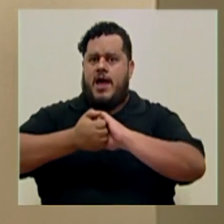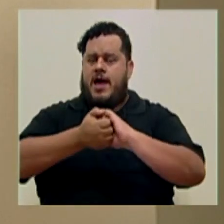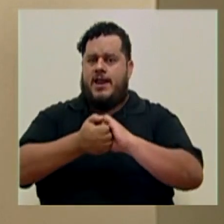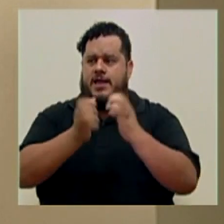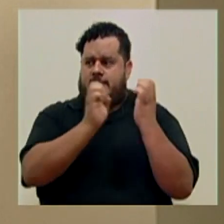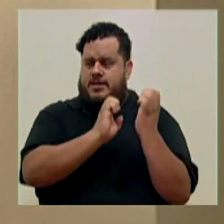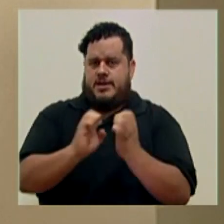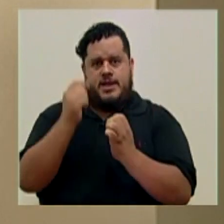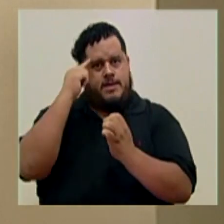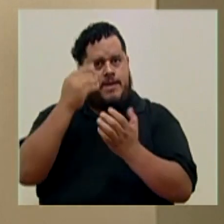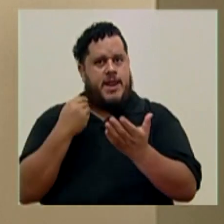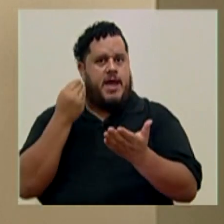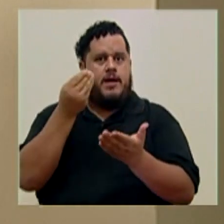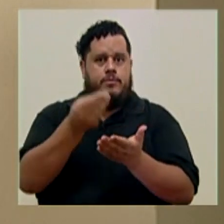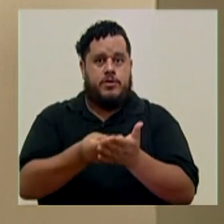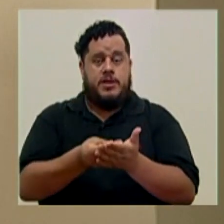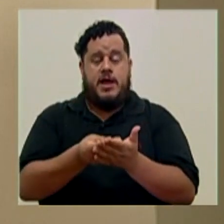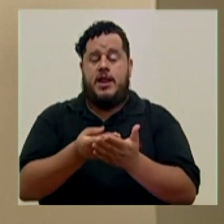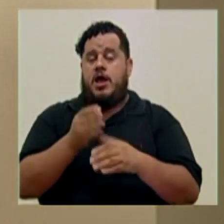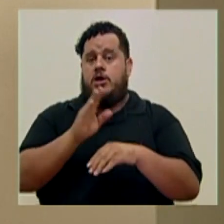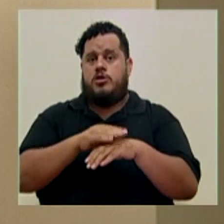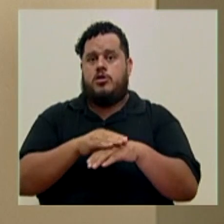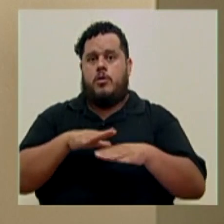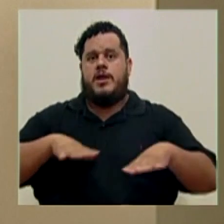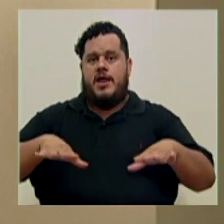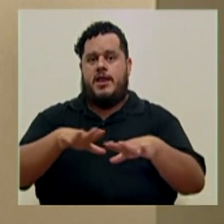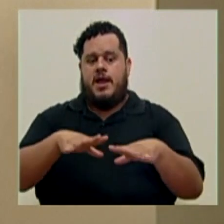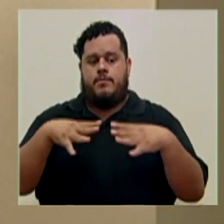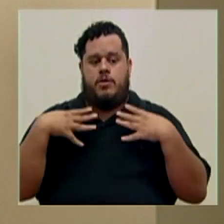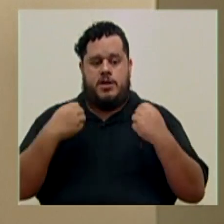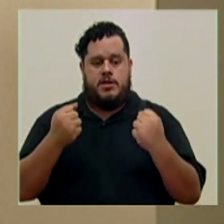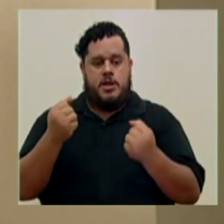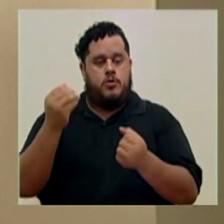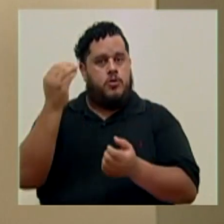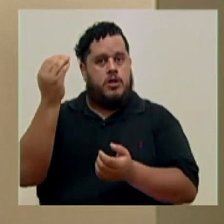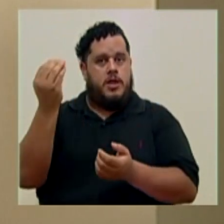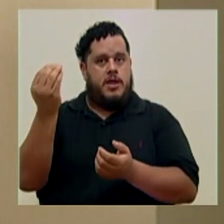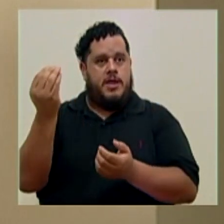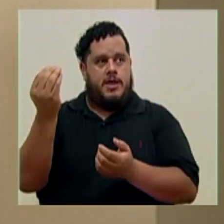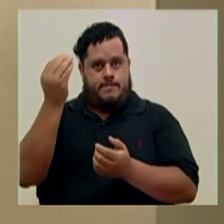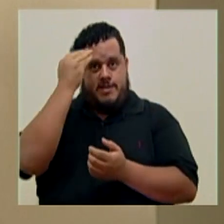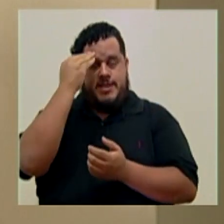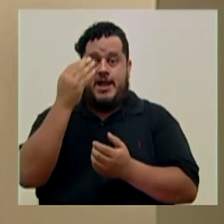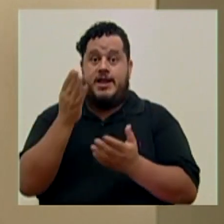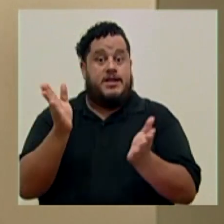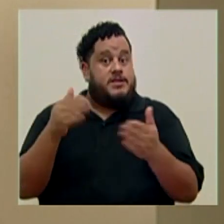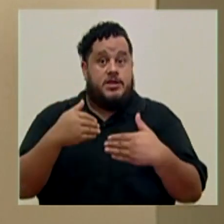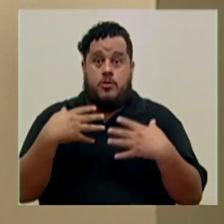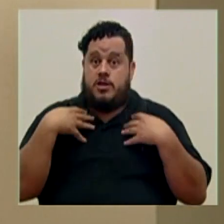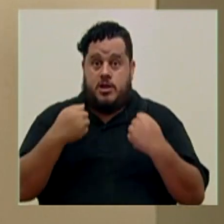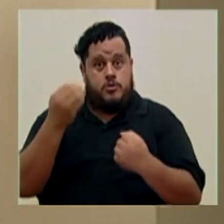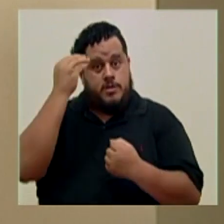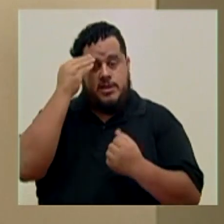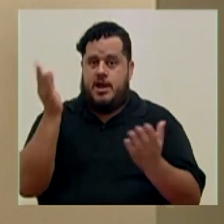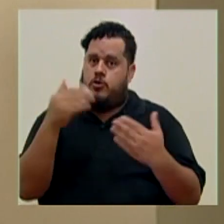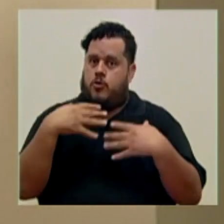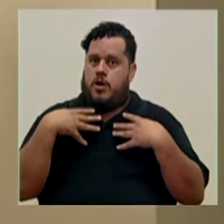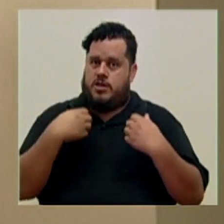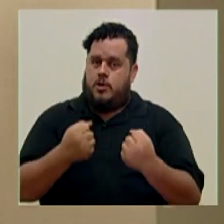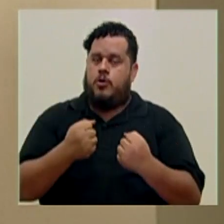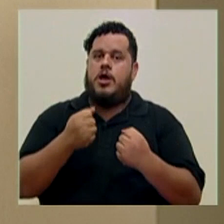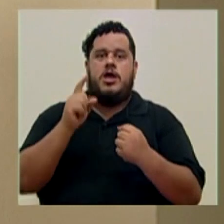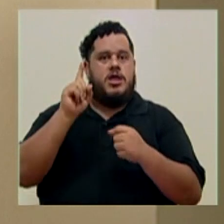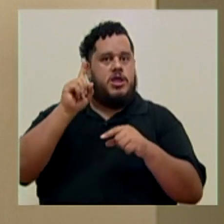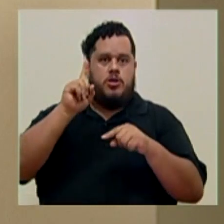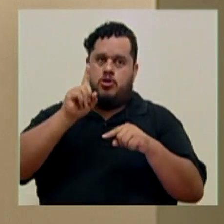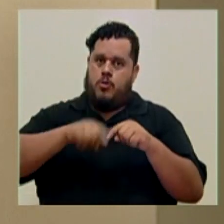para aportar sobre el campo de la salud mental. Recordemos que sin salud mental no hay salud y no debemos de dejar de